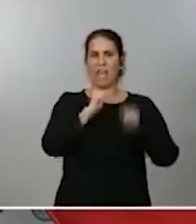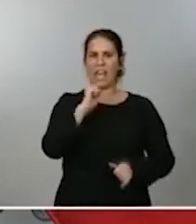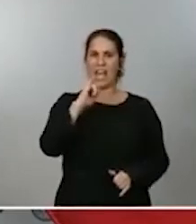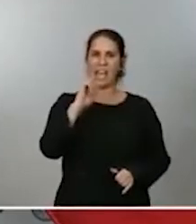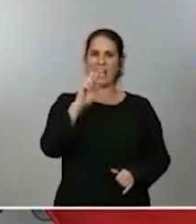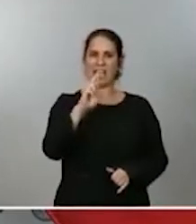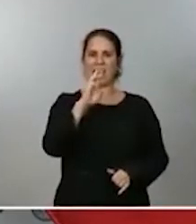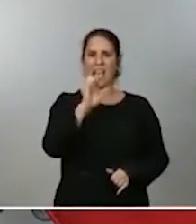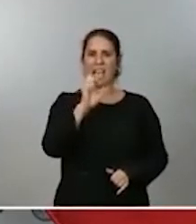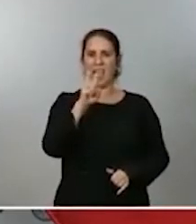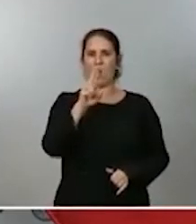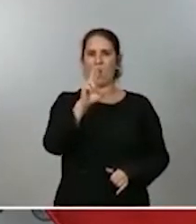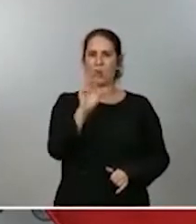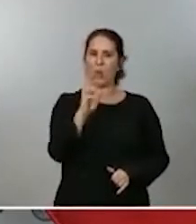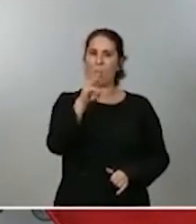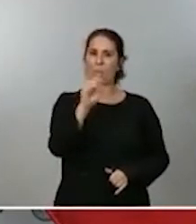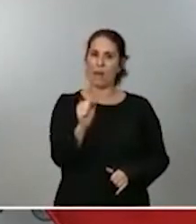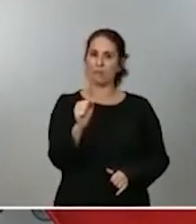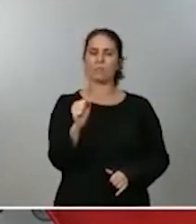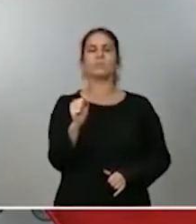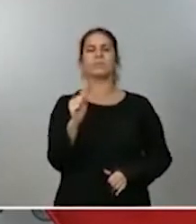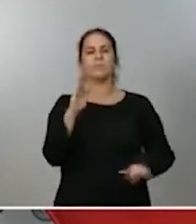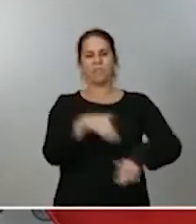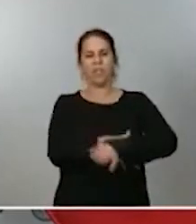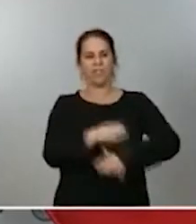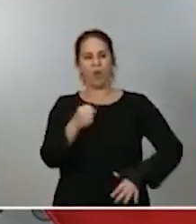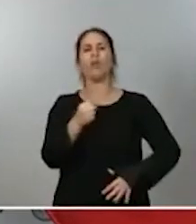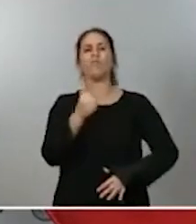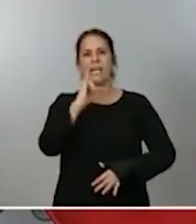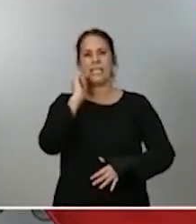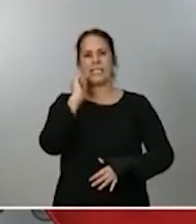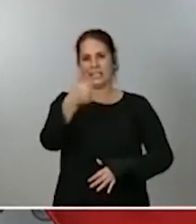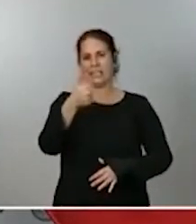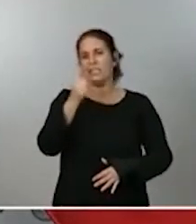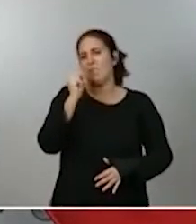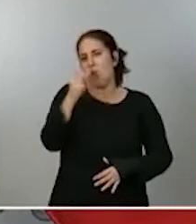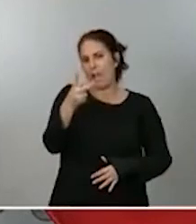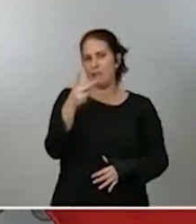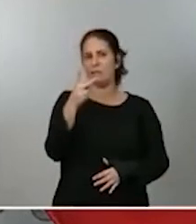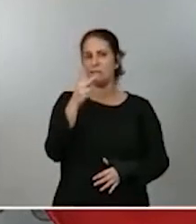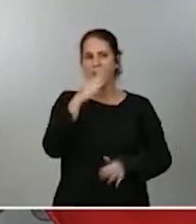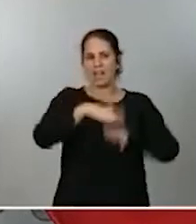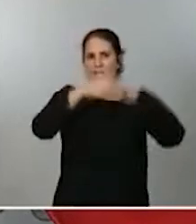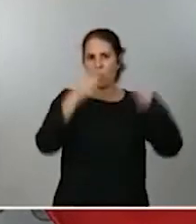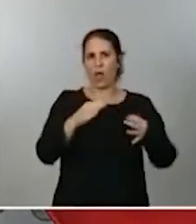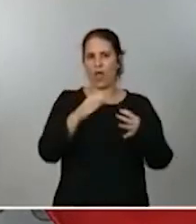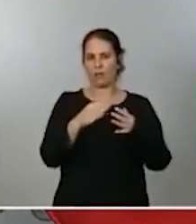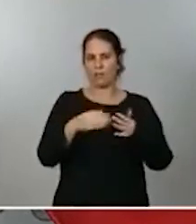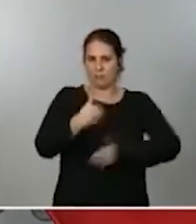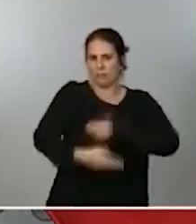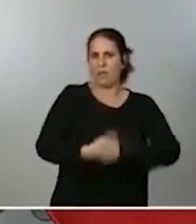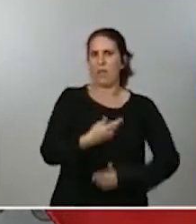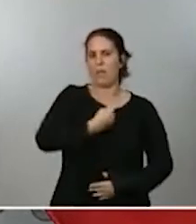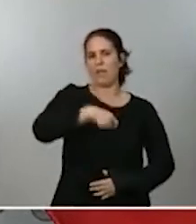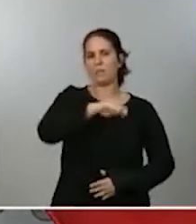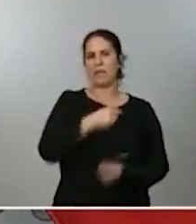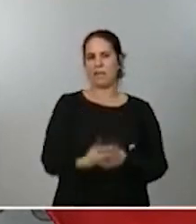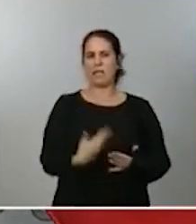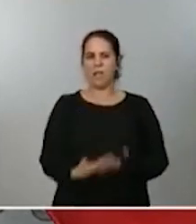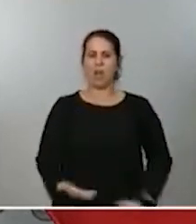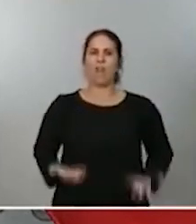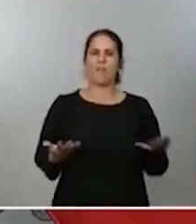servicio esencial para asegurar la conectividad de España y contribuye a garantizar una adecuada oferta de los destinos